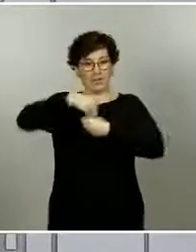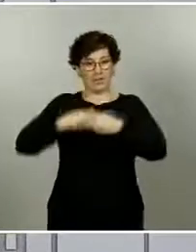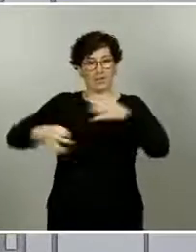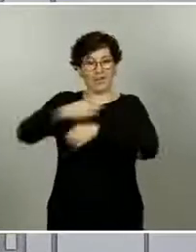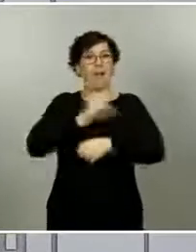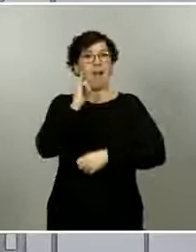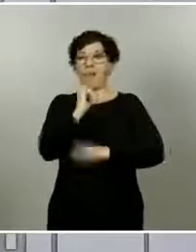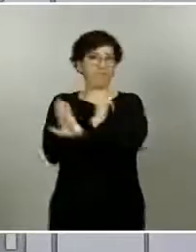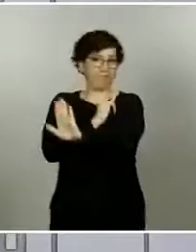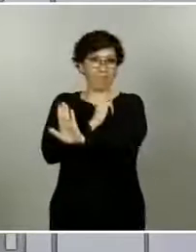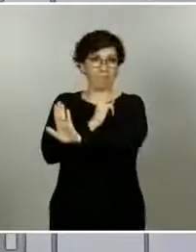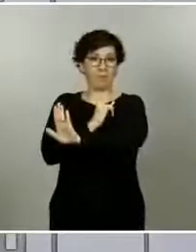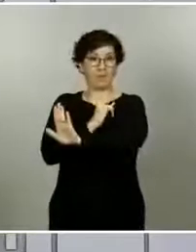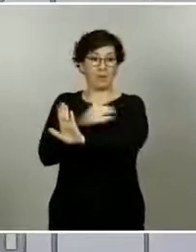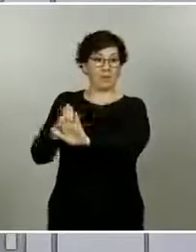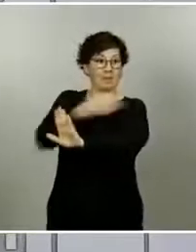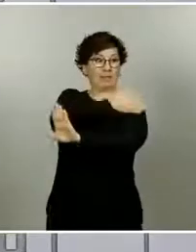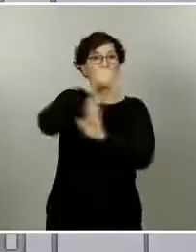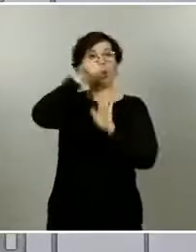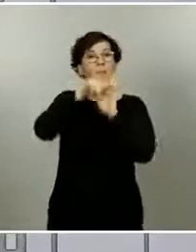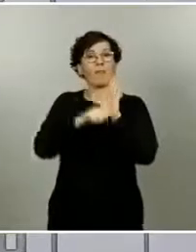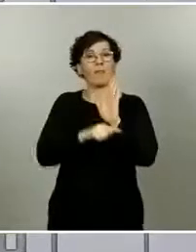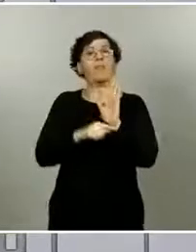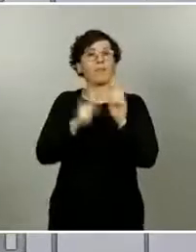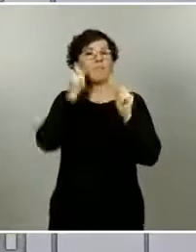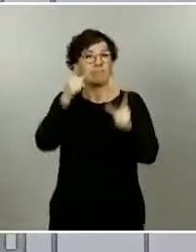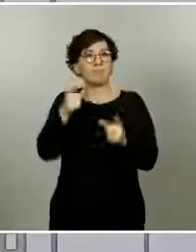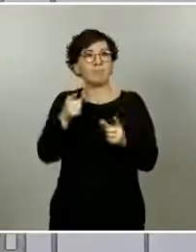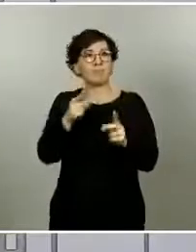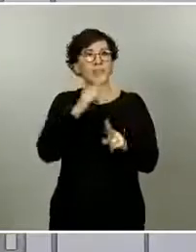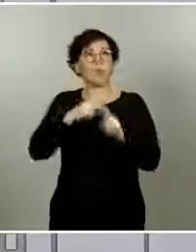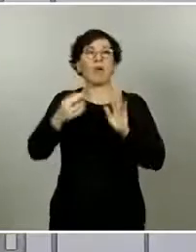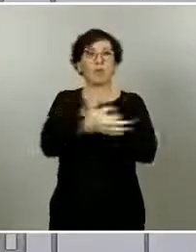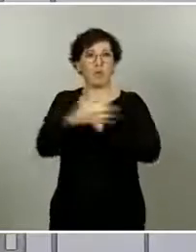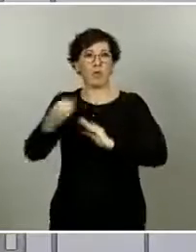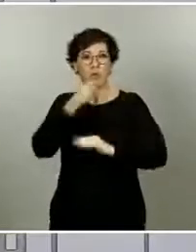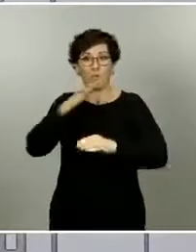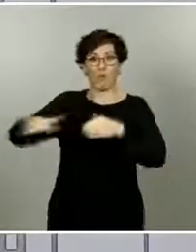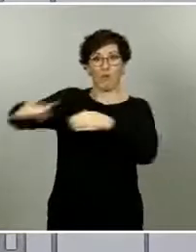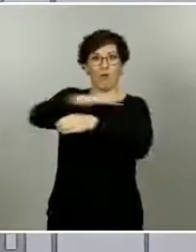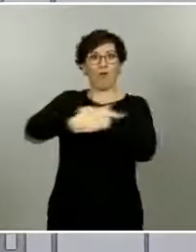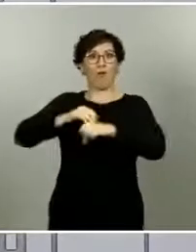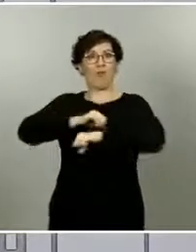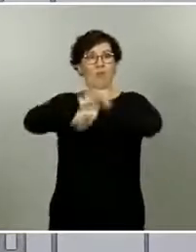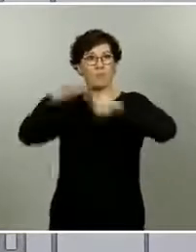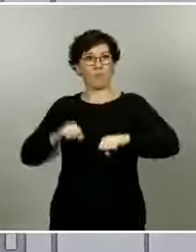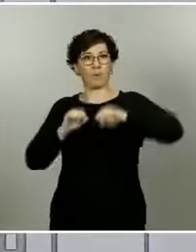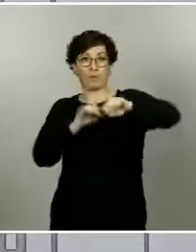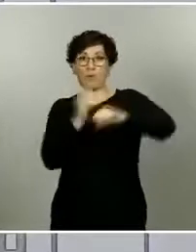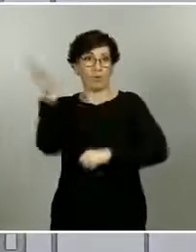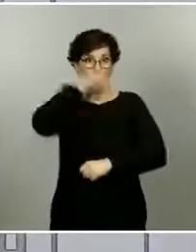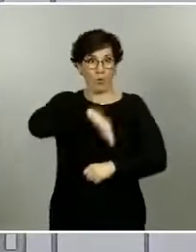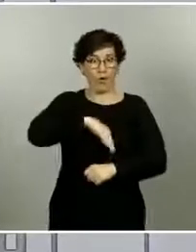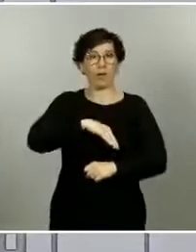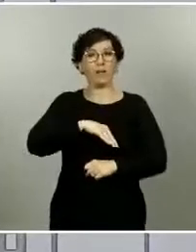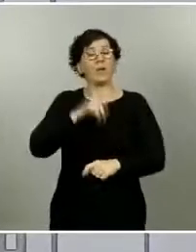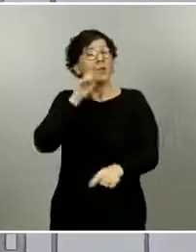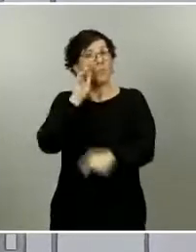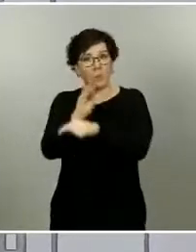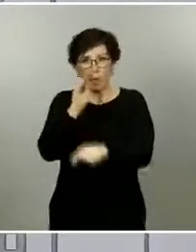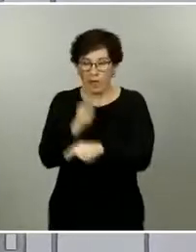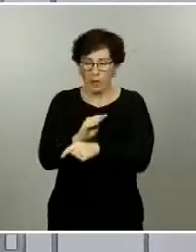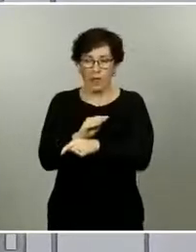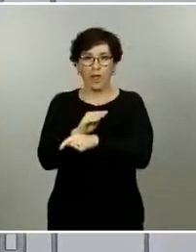que las medidas que se han ido proponiendo son las correctas. Mucha prudencia, andar con mucho cuidado, una desescalada